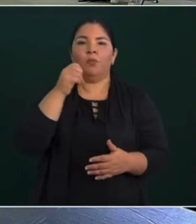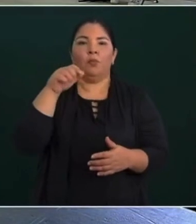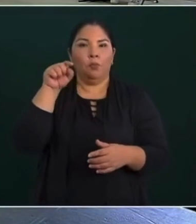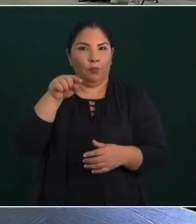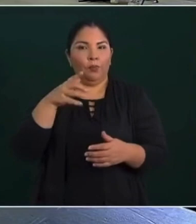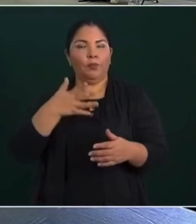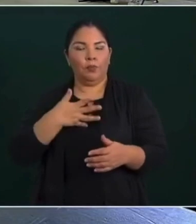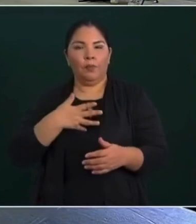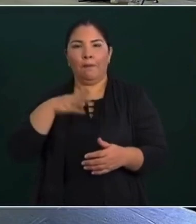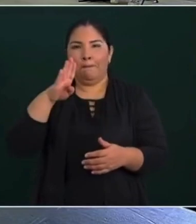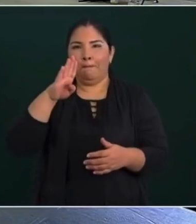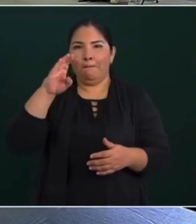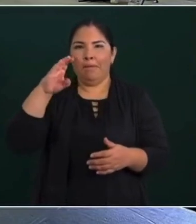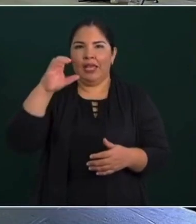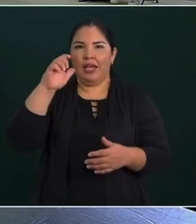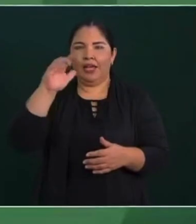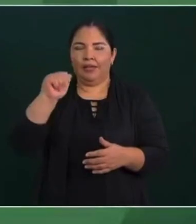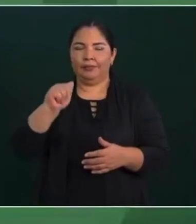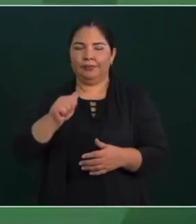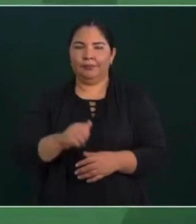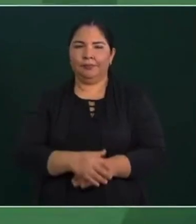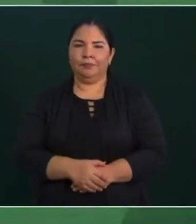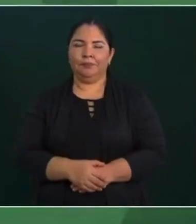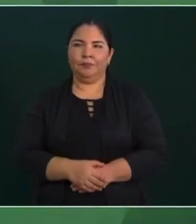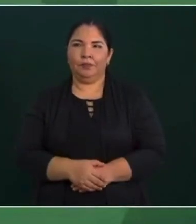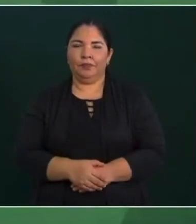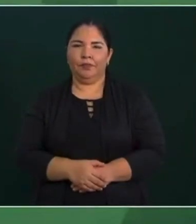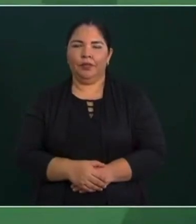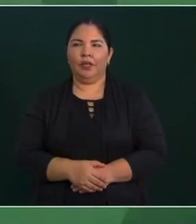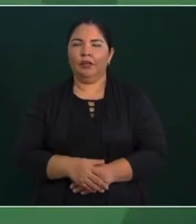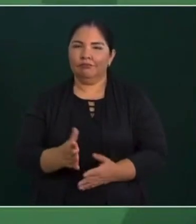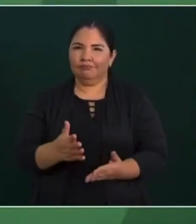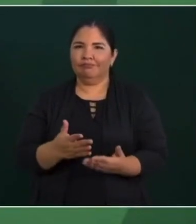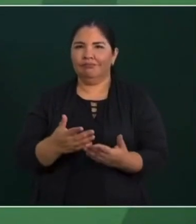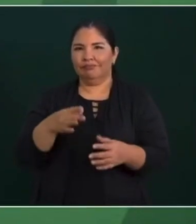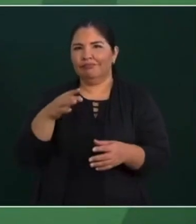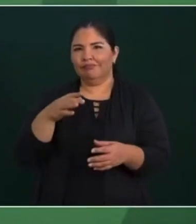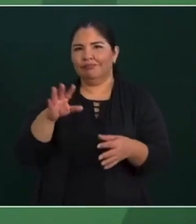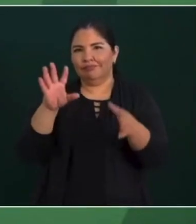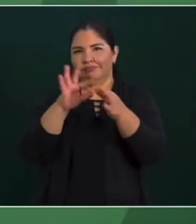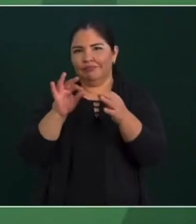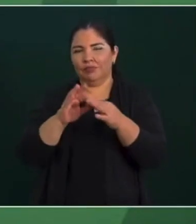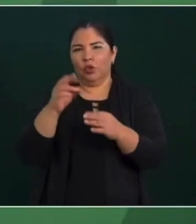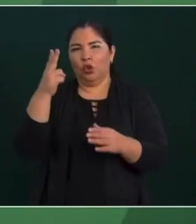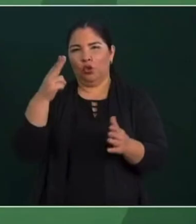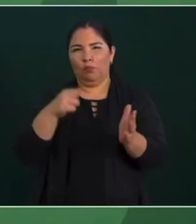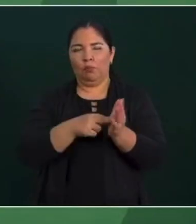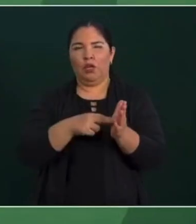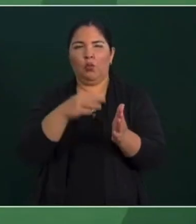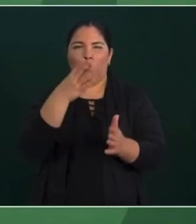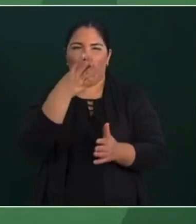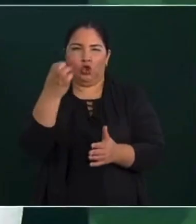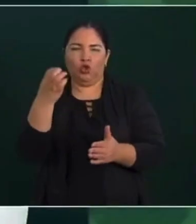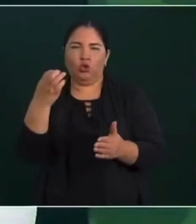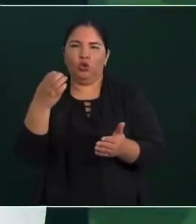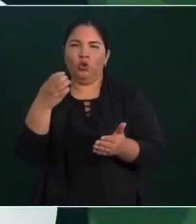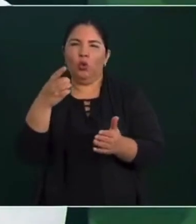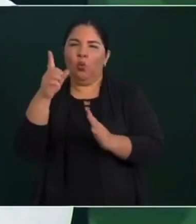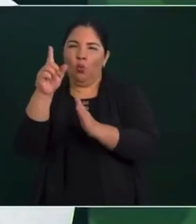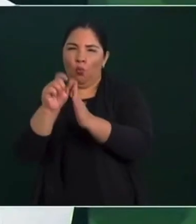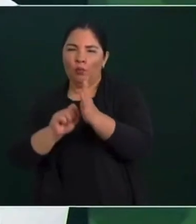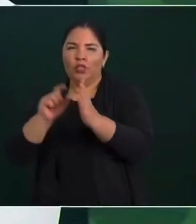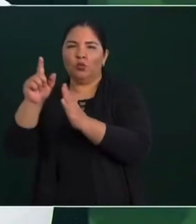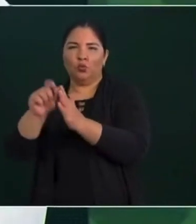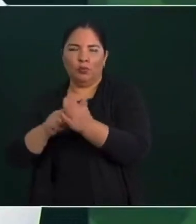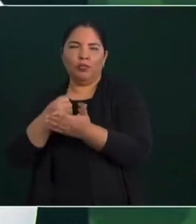como comentaba, con dos mil 400 pesos mensuales, aparte de